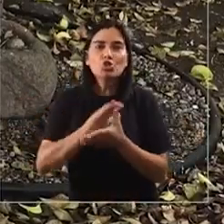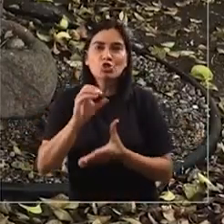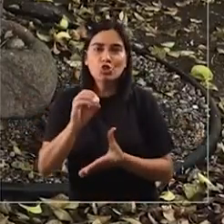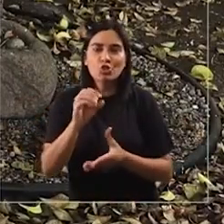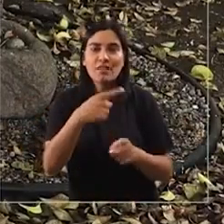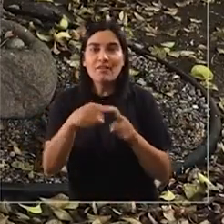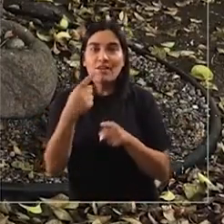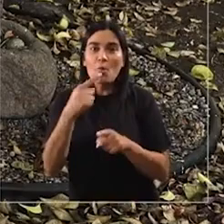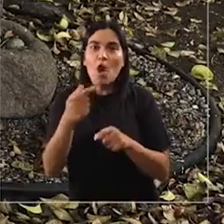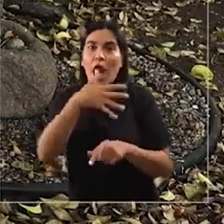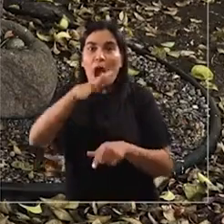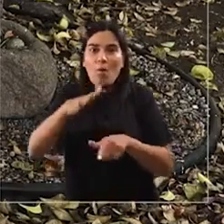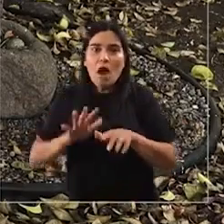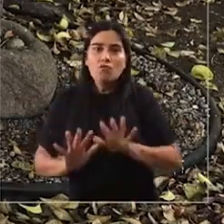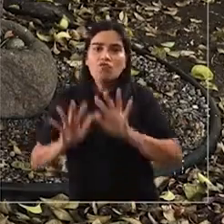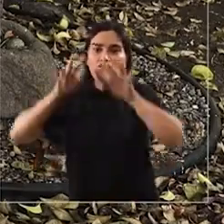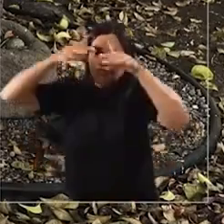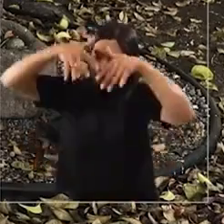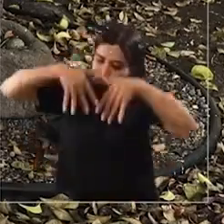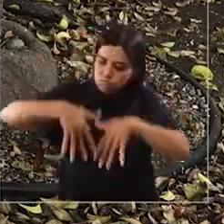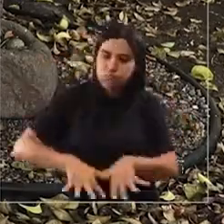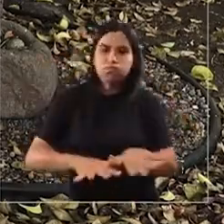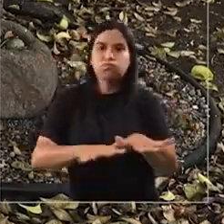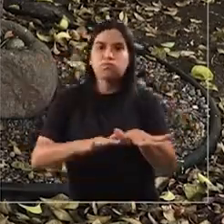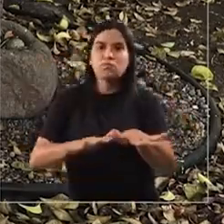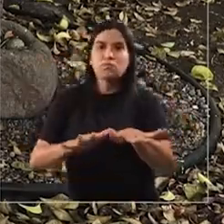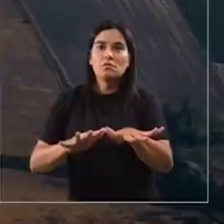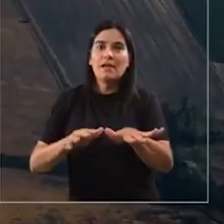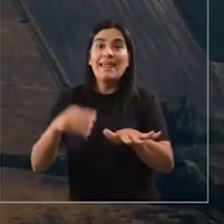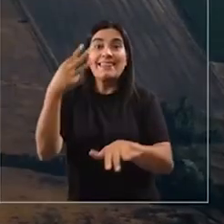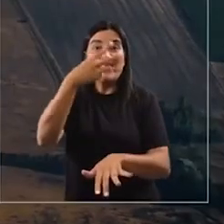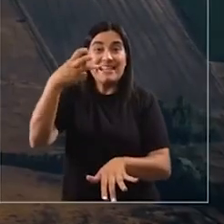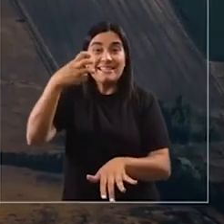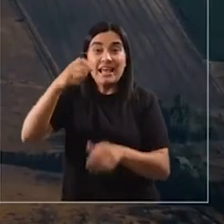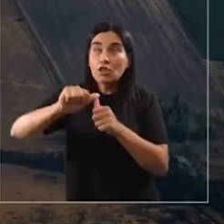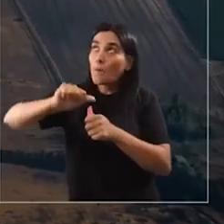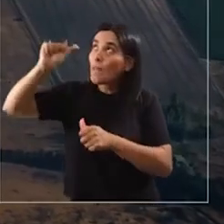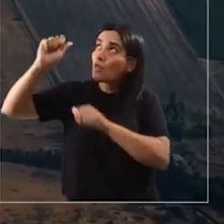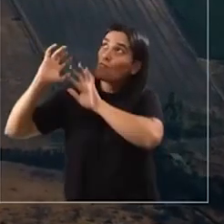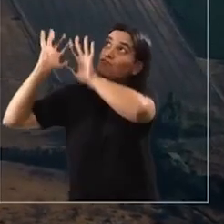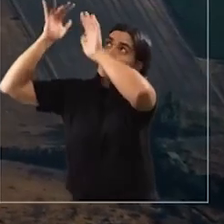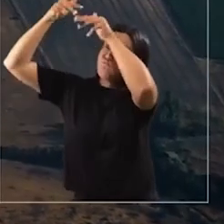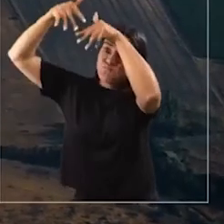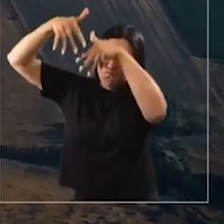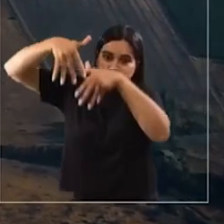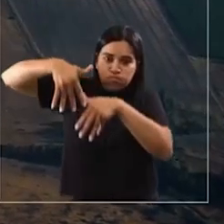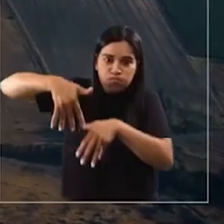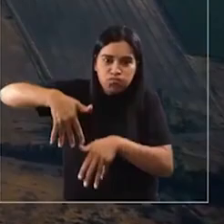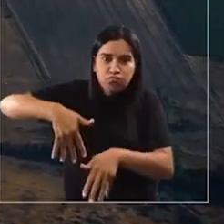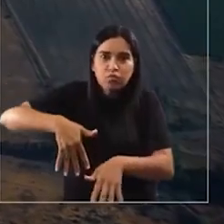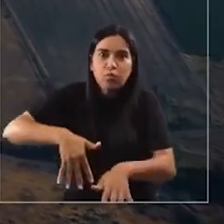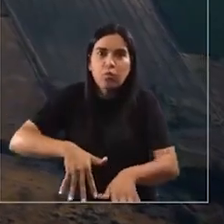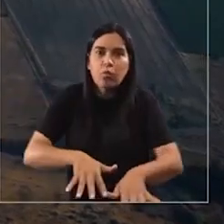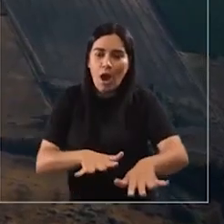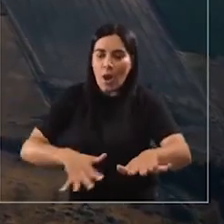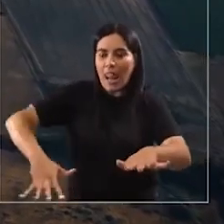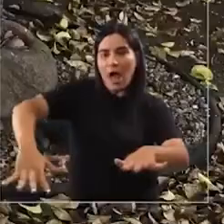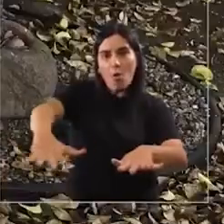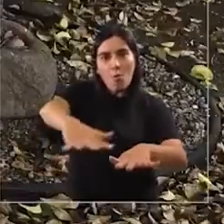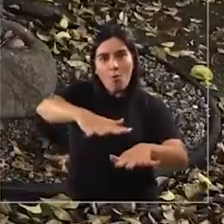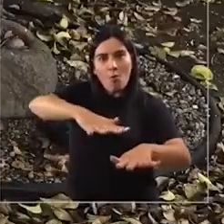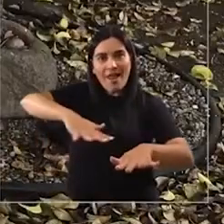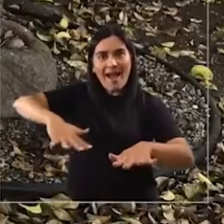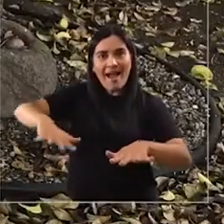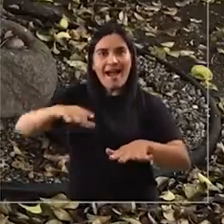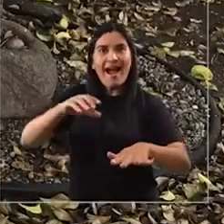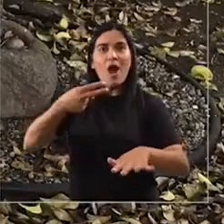caída vertical de 300 metros del agua del Mapocho y se forma abajo una laguna, un humedal. Y de ahí